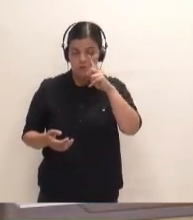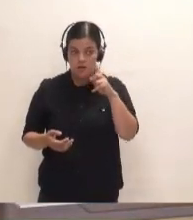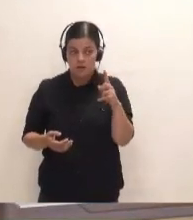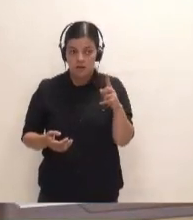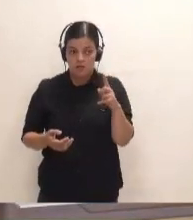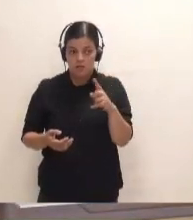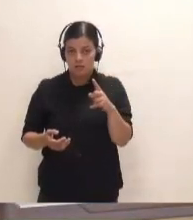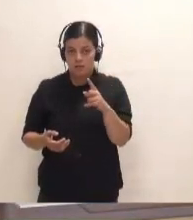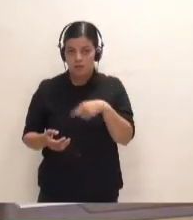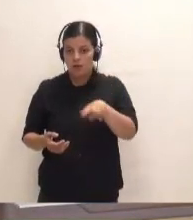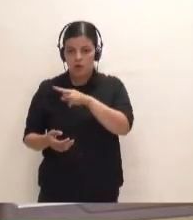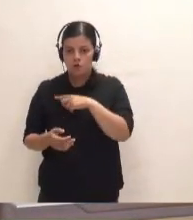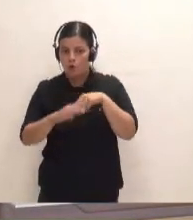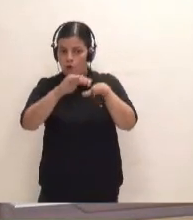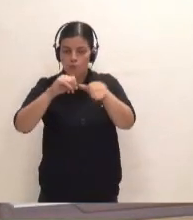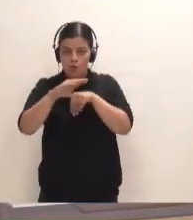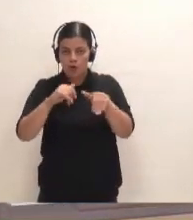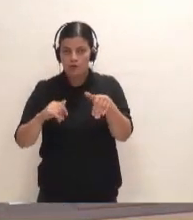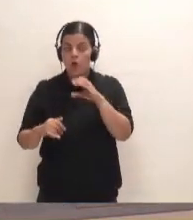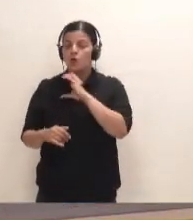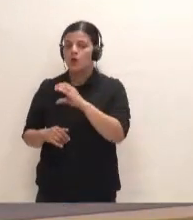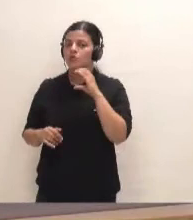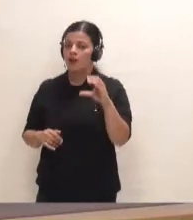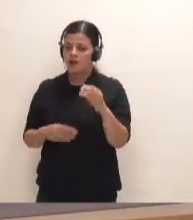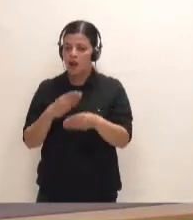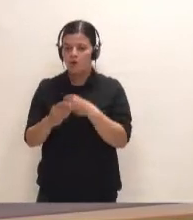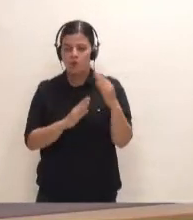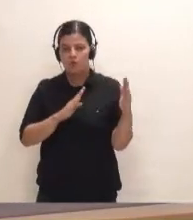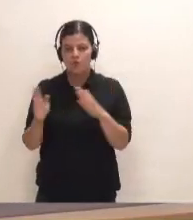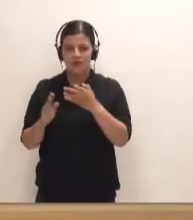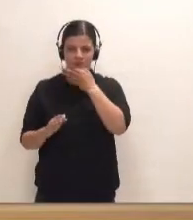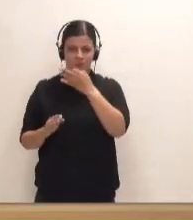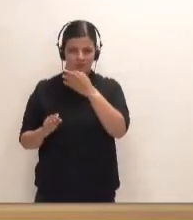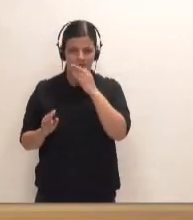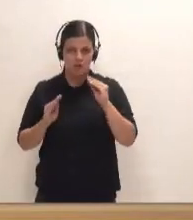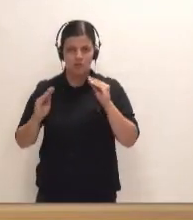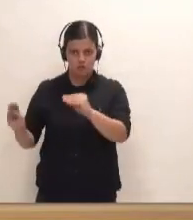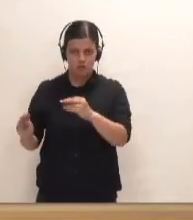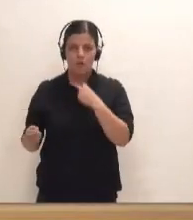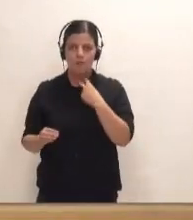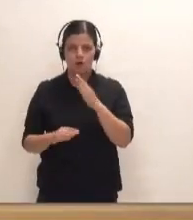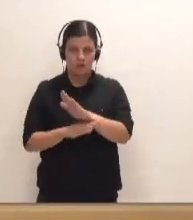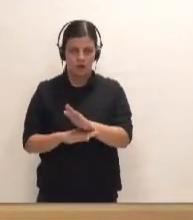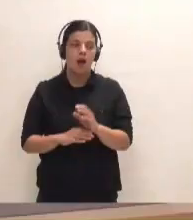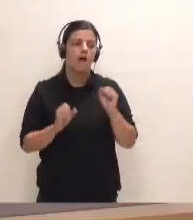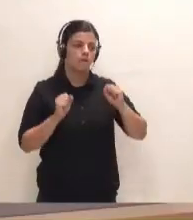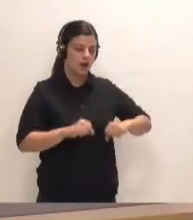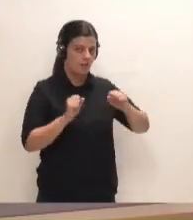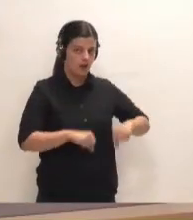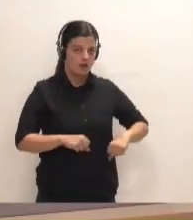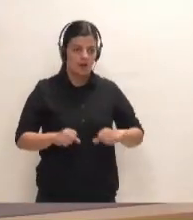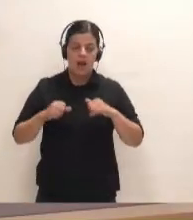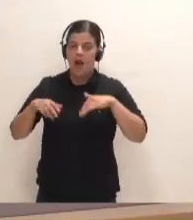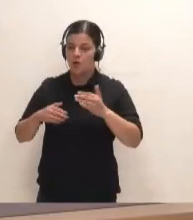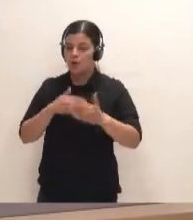convocado. Coalición Canaria lo hizo en el turno de intervención de su portavoz. Aunque